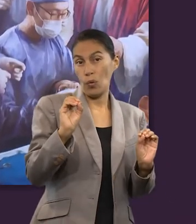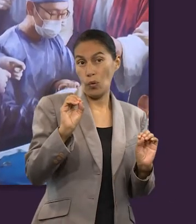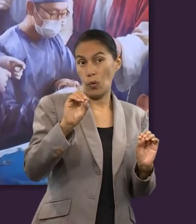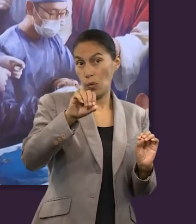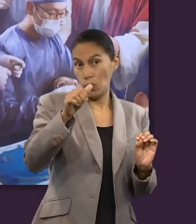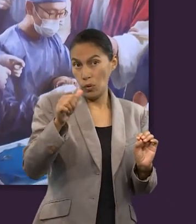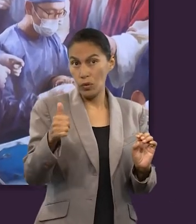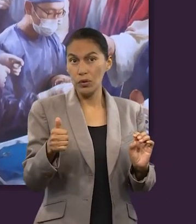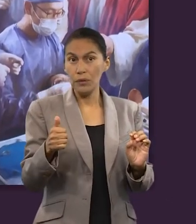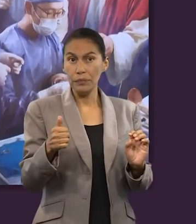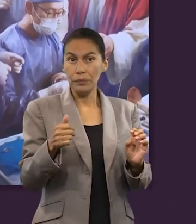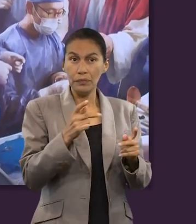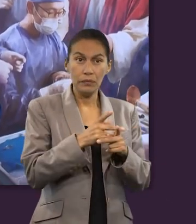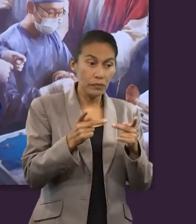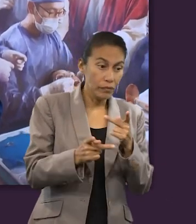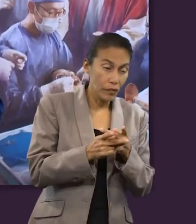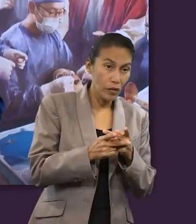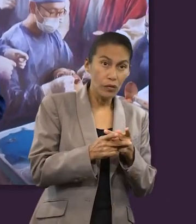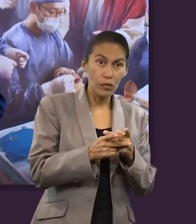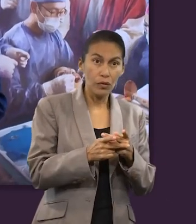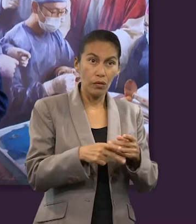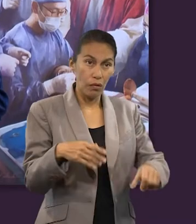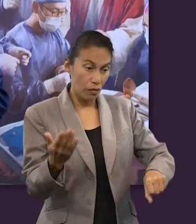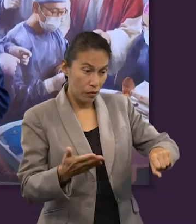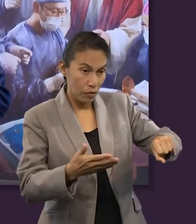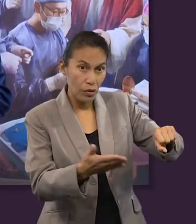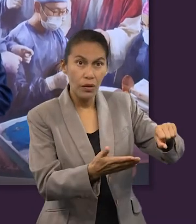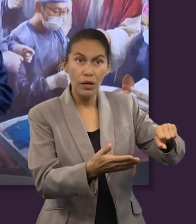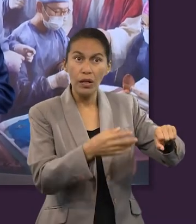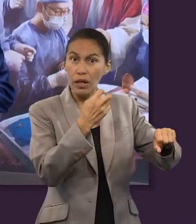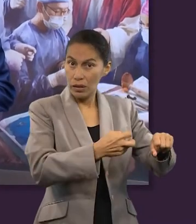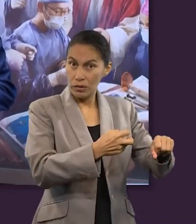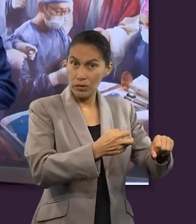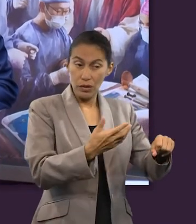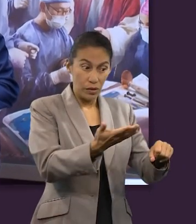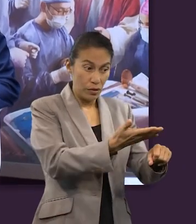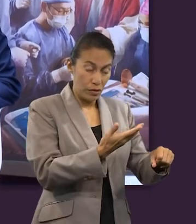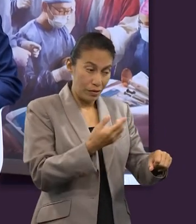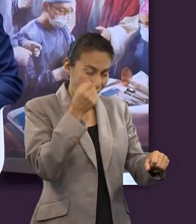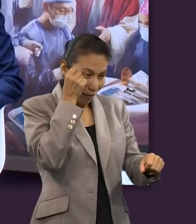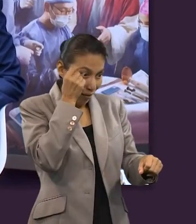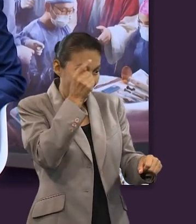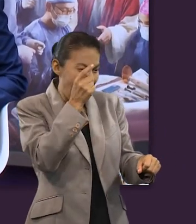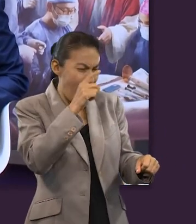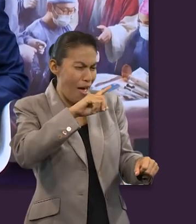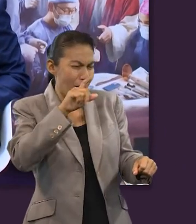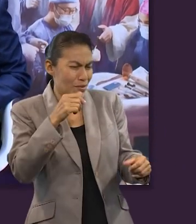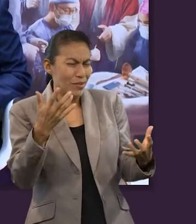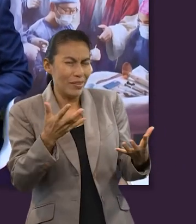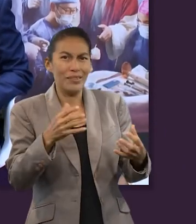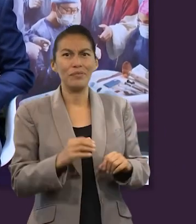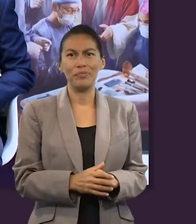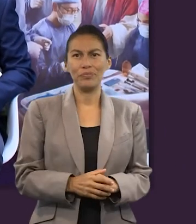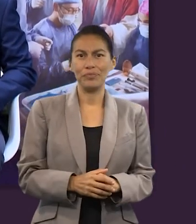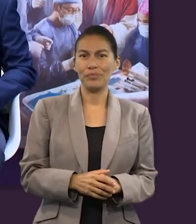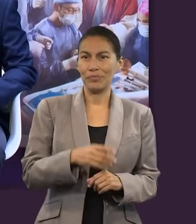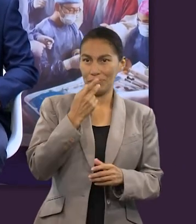producto de la agricultura, podían tener una noción de lo que pasaría después.